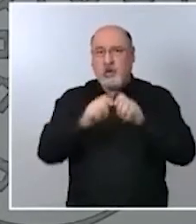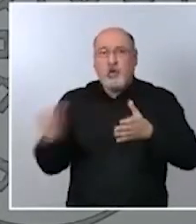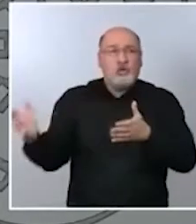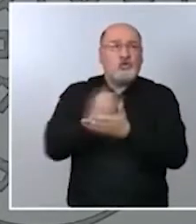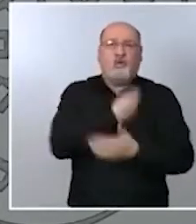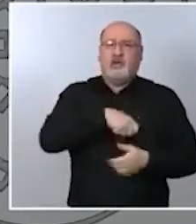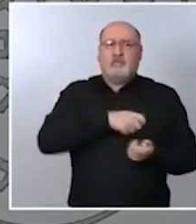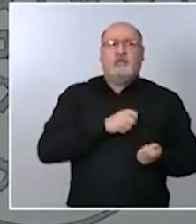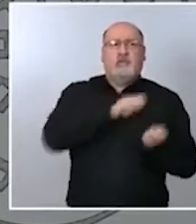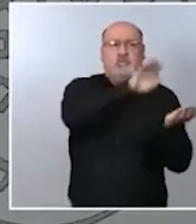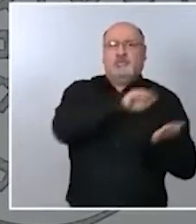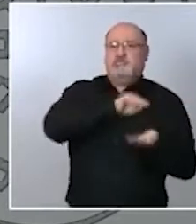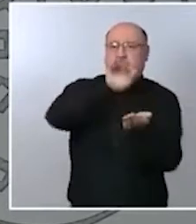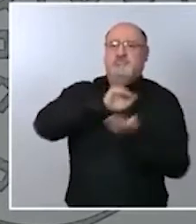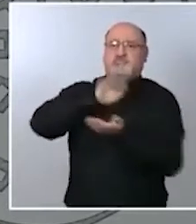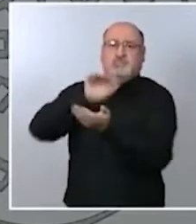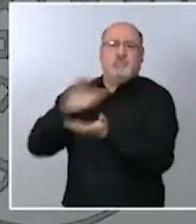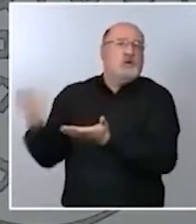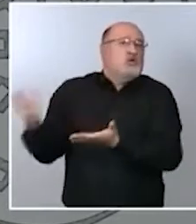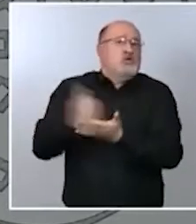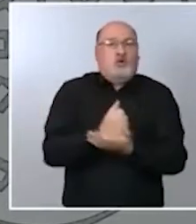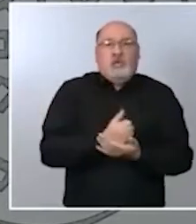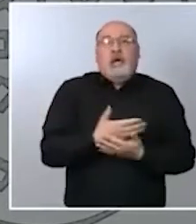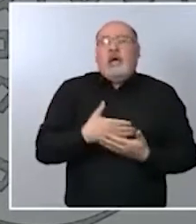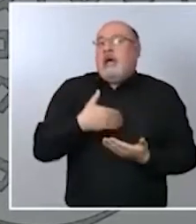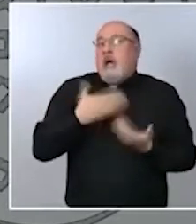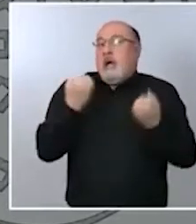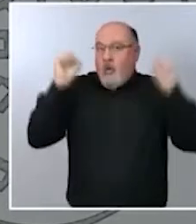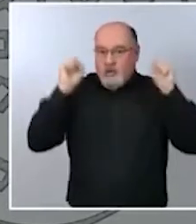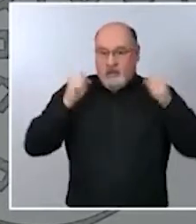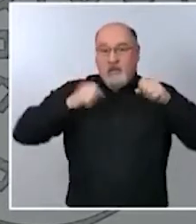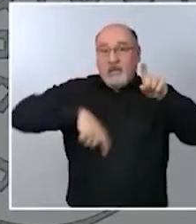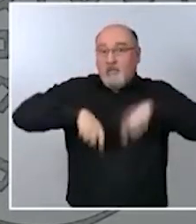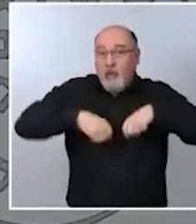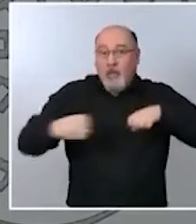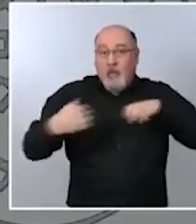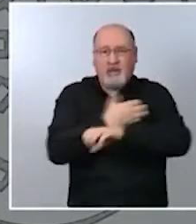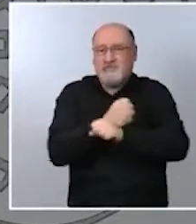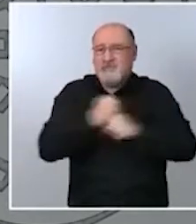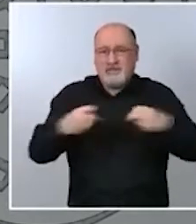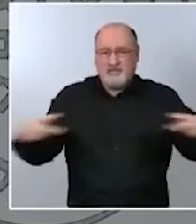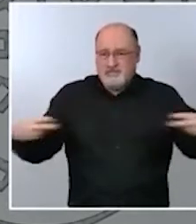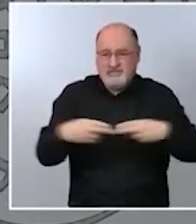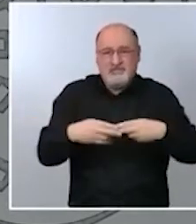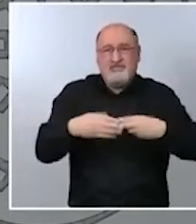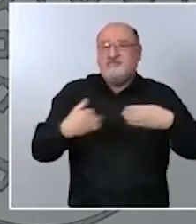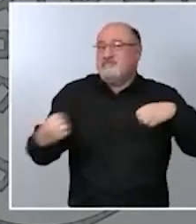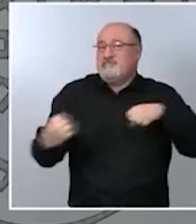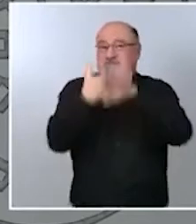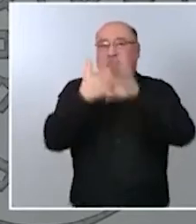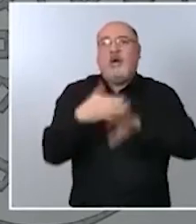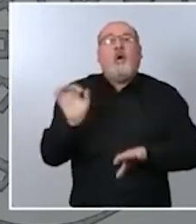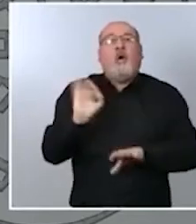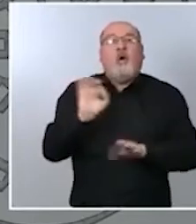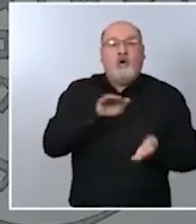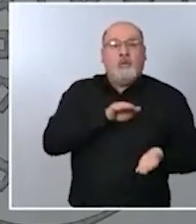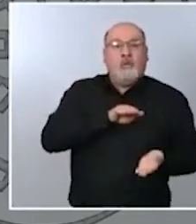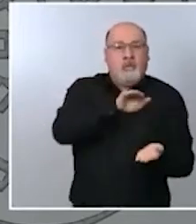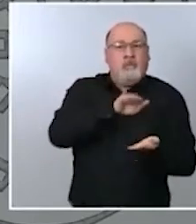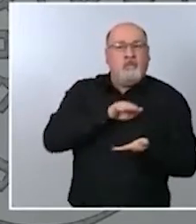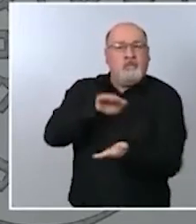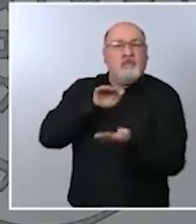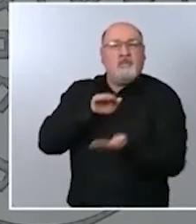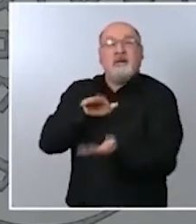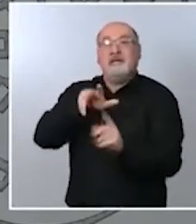geografía a pesar a que las carreteras han estado impracticables y a pesar de que la llegada de este tipo de situaciones